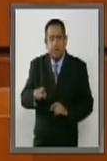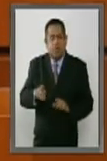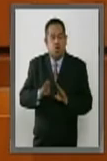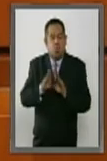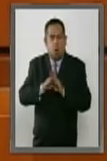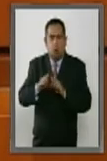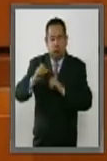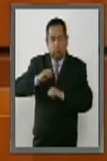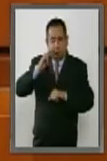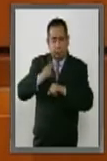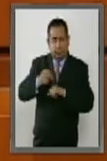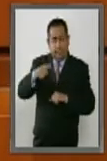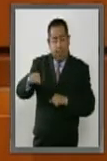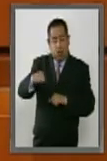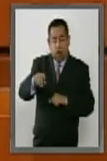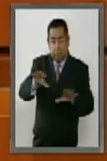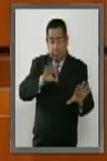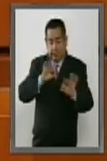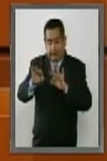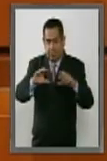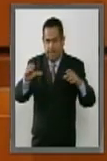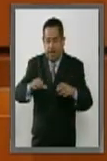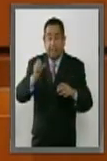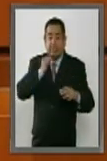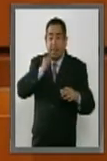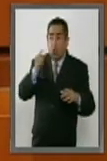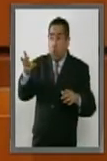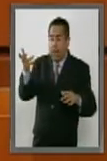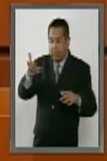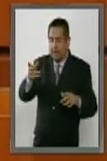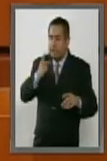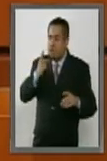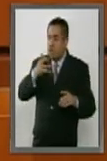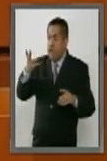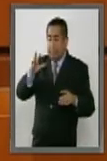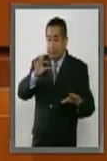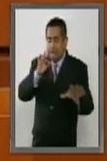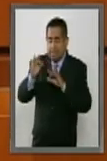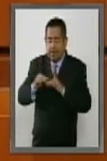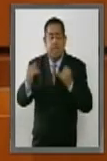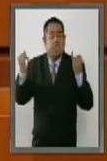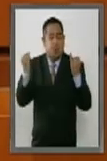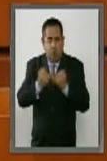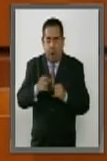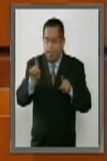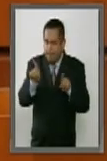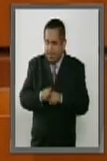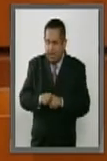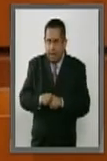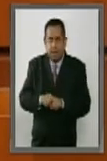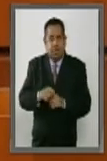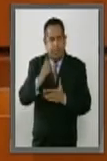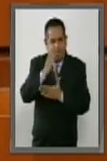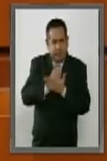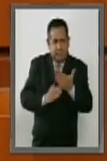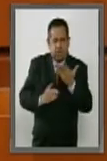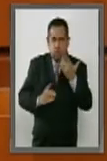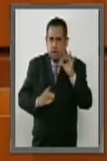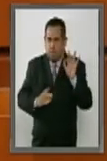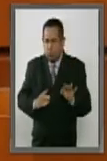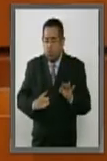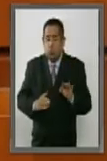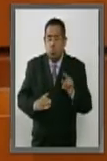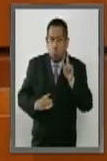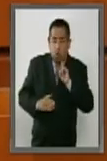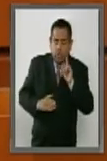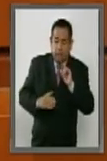constituyentes que serán designados por el Senado y por los diputados vayan mitad y mitad de mujeres